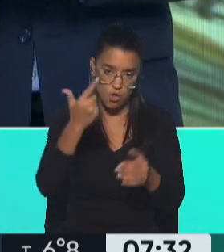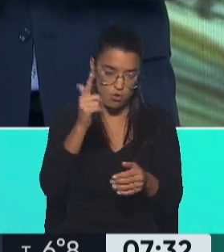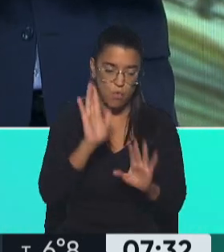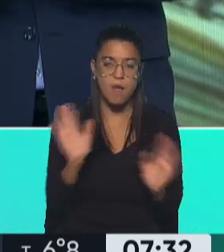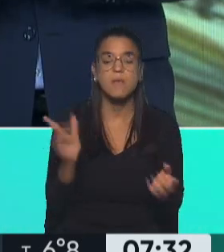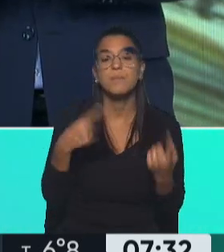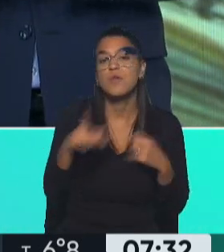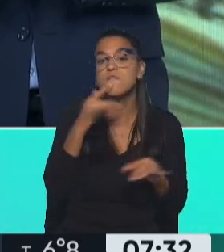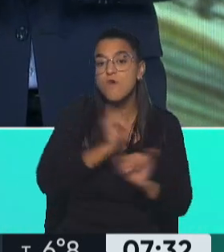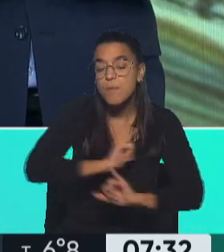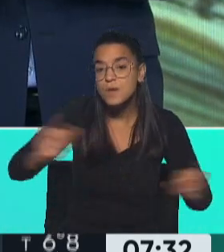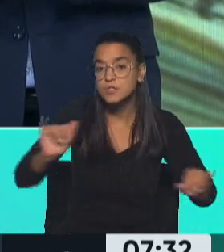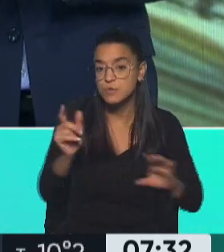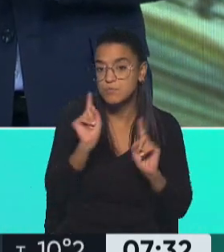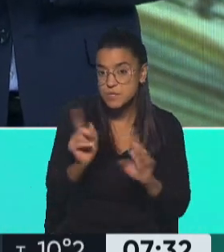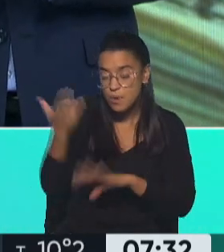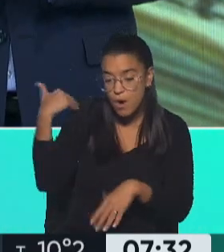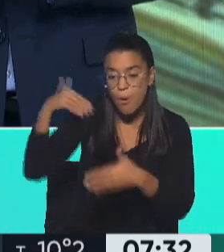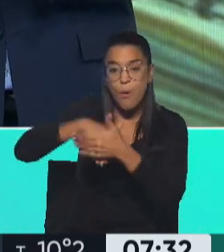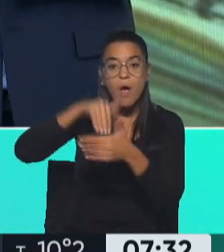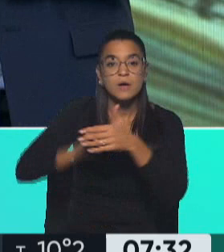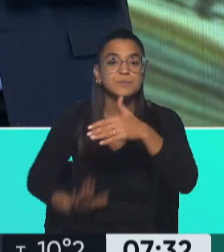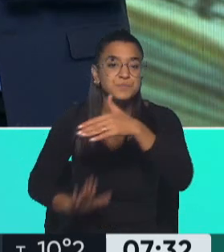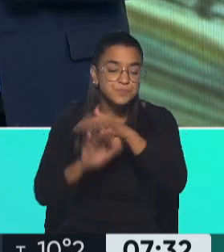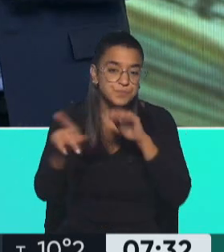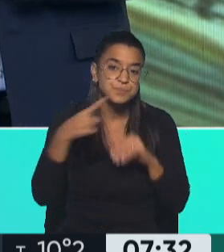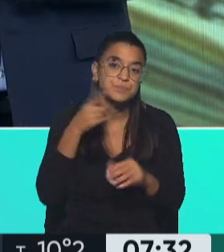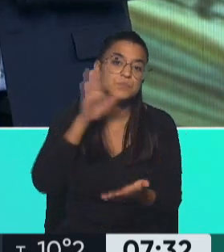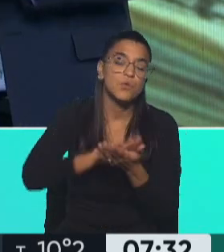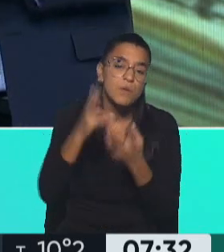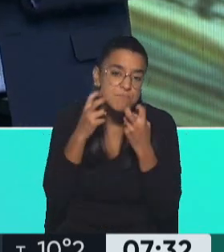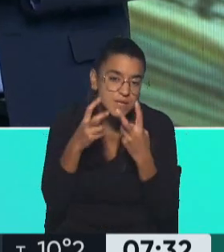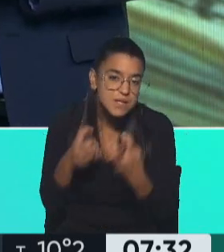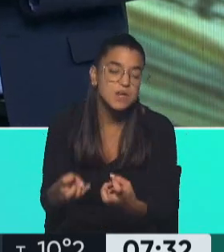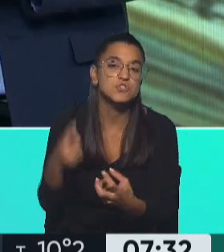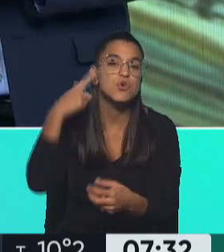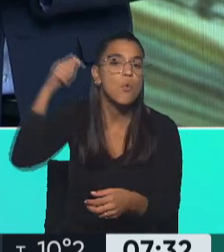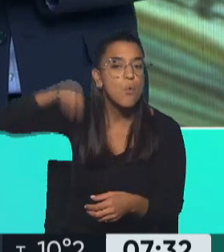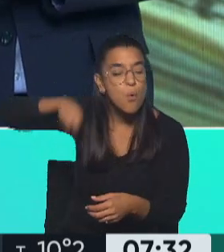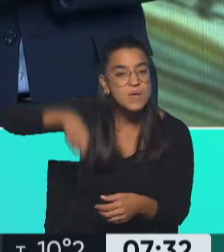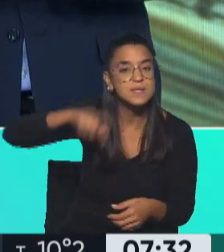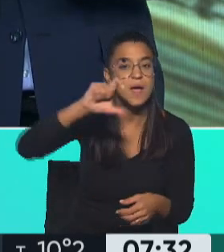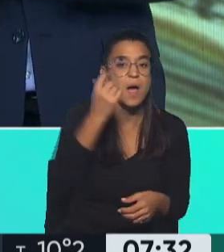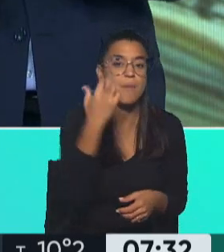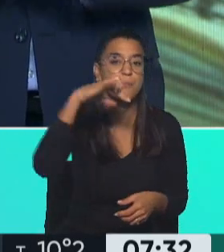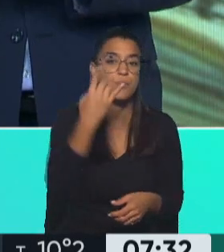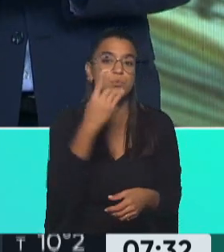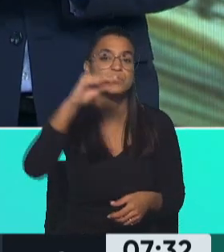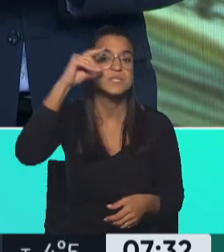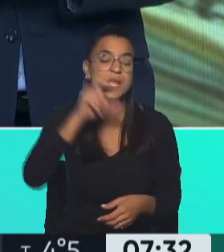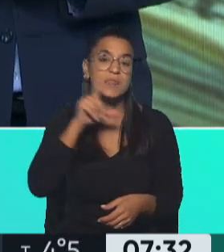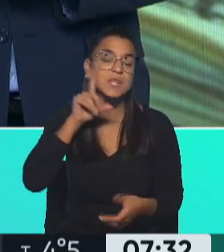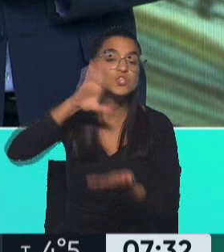porque de manera esta información que fue aportada por el Banco Central en el marco de la causa que investiga la jueza María Eugenia Capuchetti sobre el